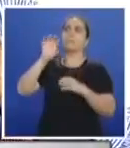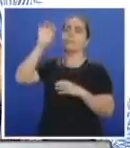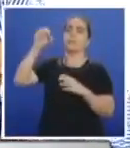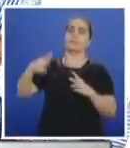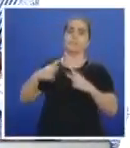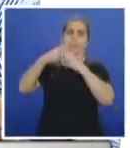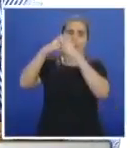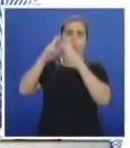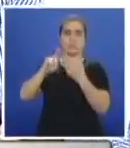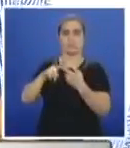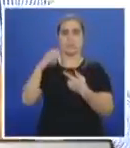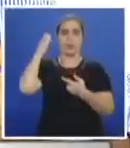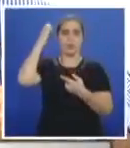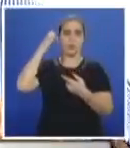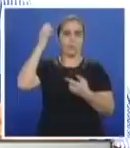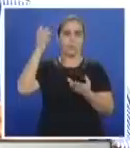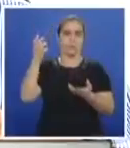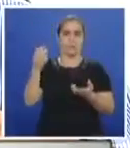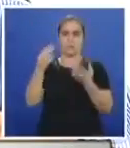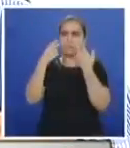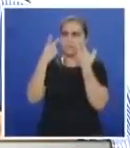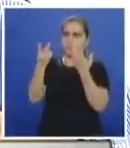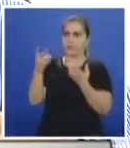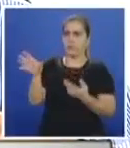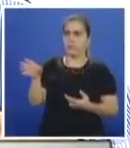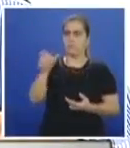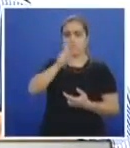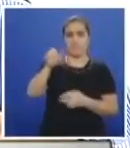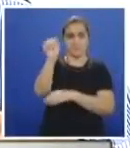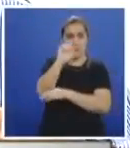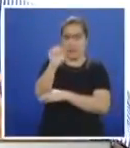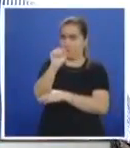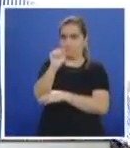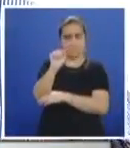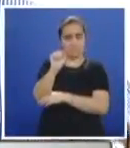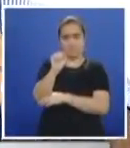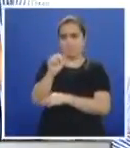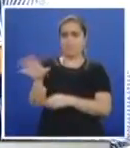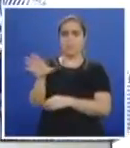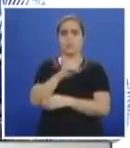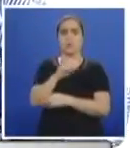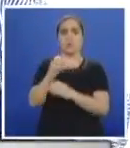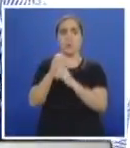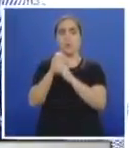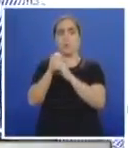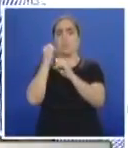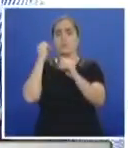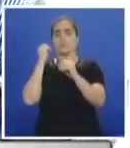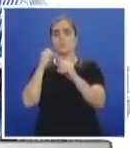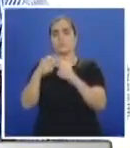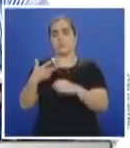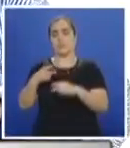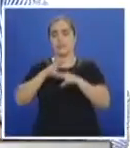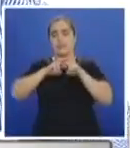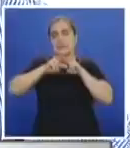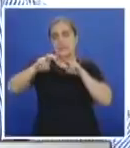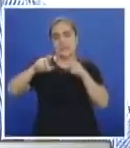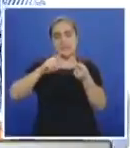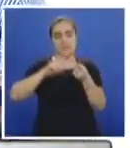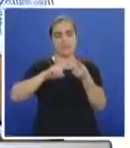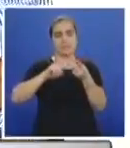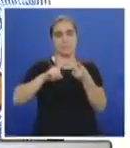donde quiera, a Europa. Y usted, los ejecutivos, tomando el transporte colectivo. Llámese TREM, llámese